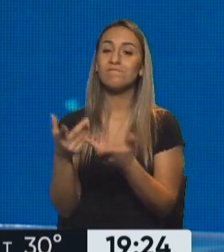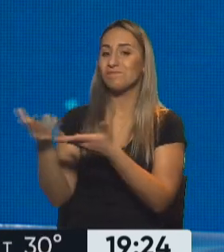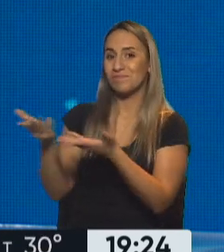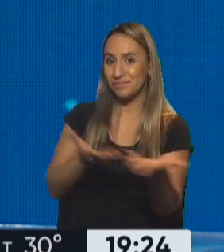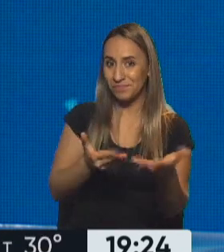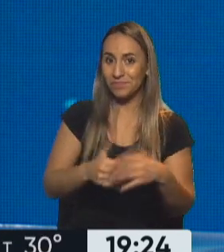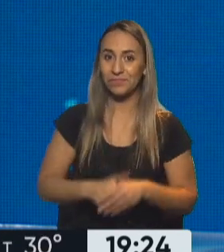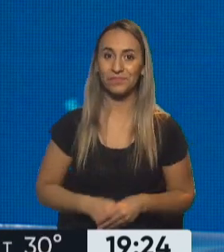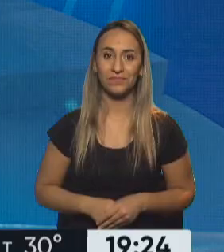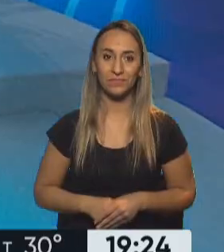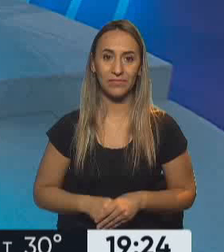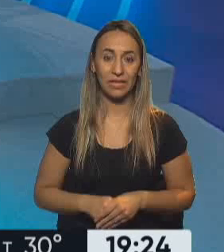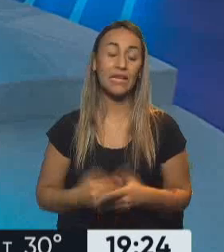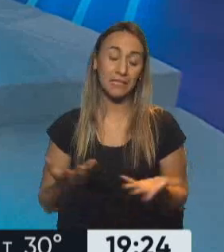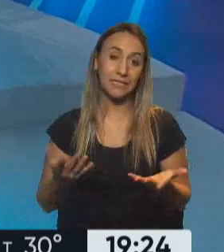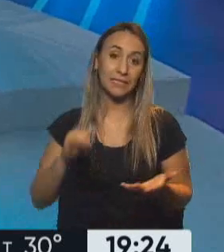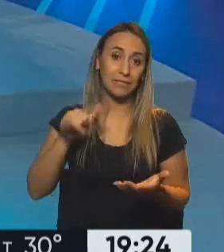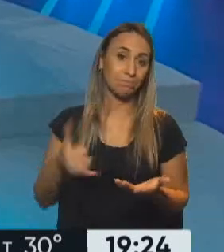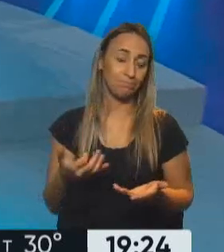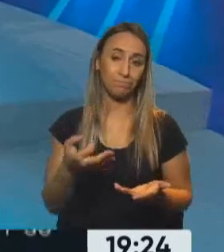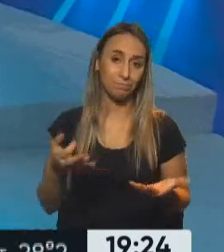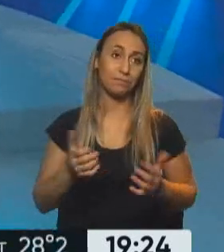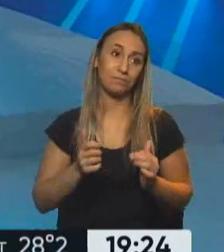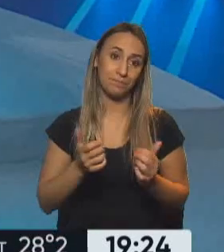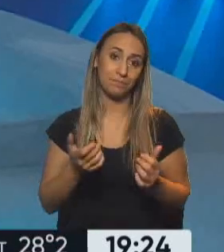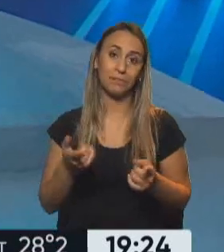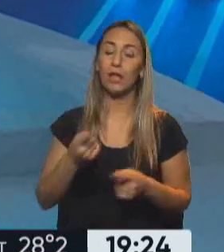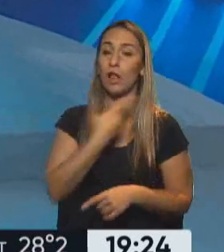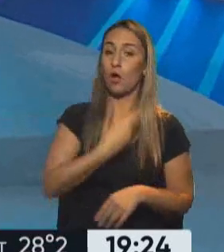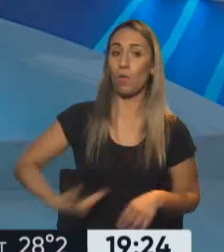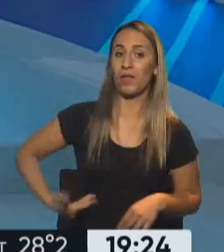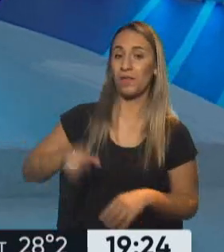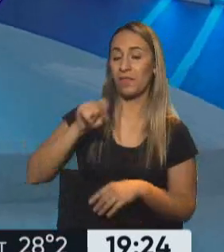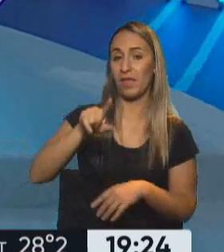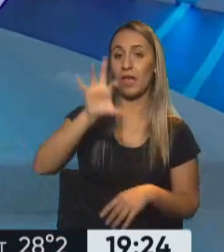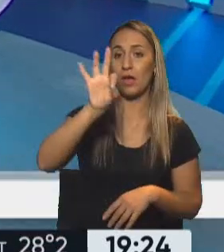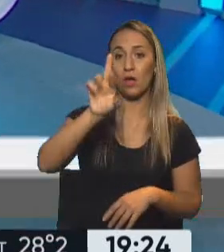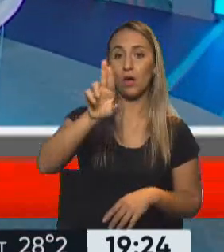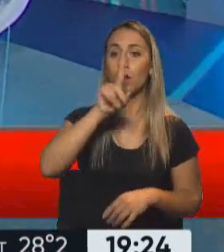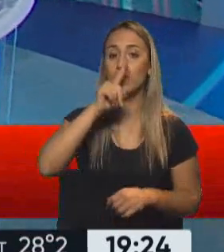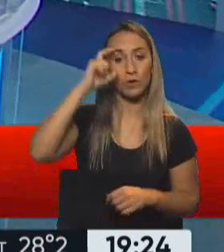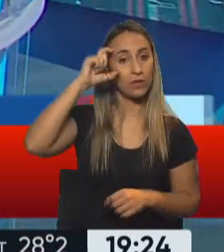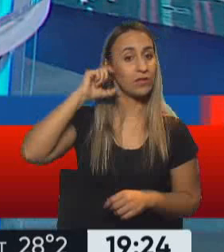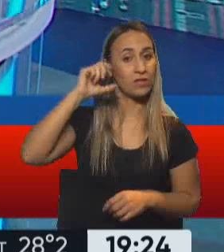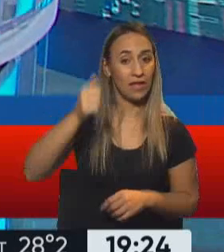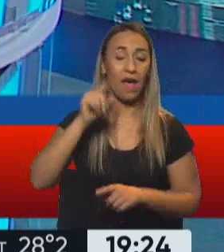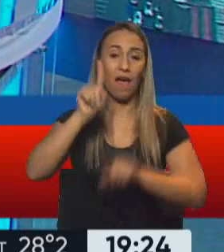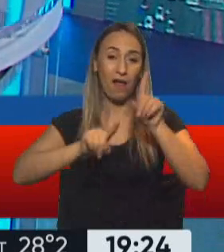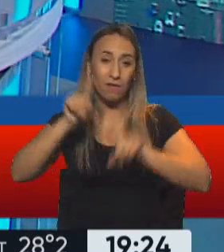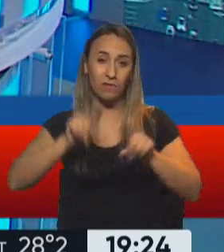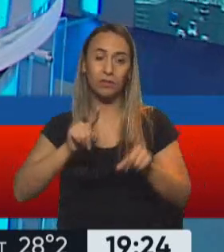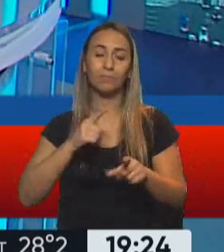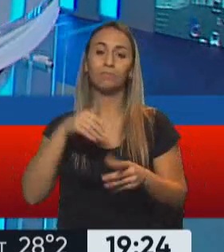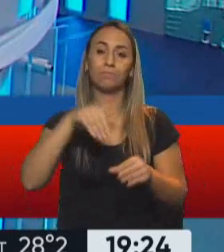Bienvenida. ¿Cómo estás? Y algo esperable, podríamos decir, por parte del gobierno de Daniela Ortega, porque sabemos esas tensiones que hay con el